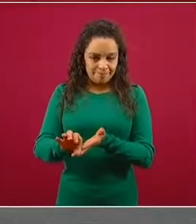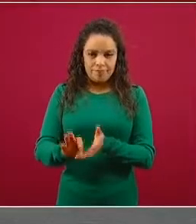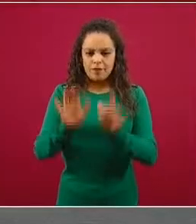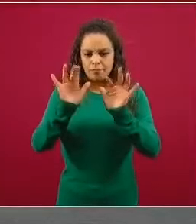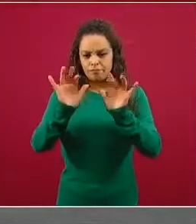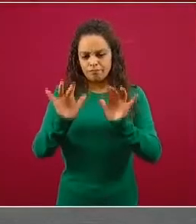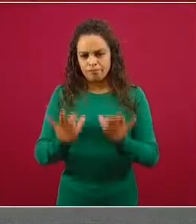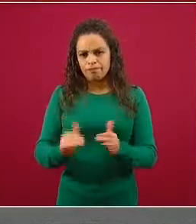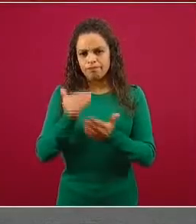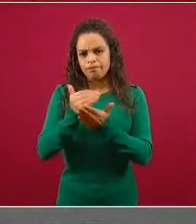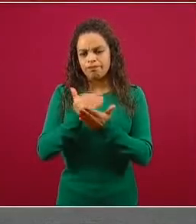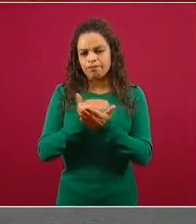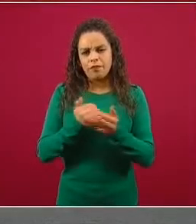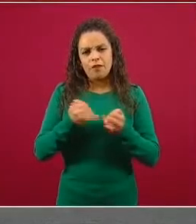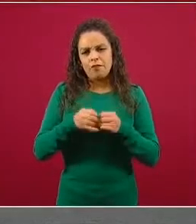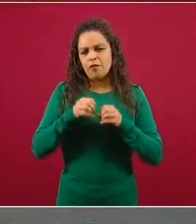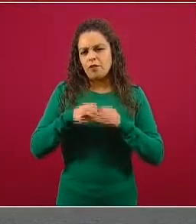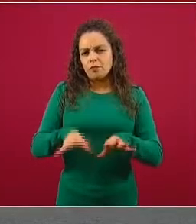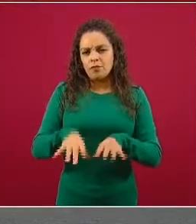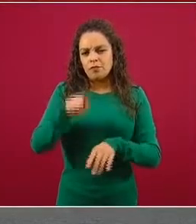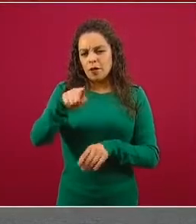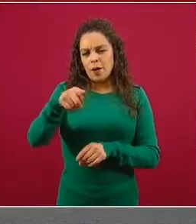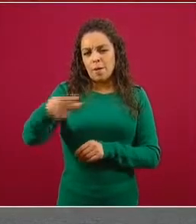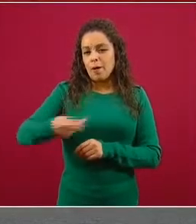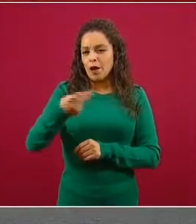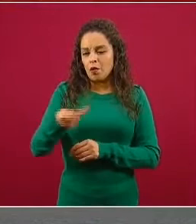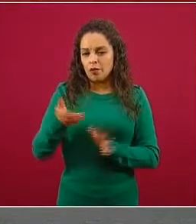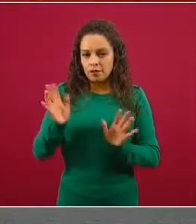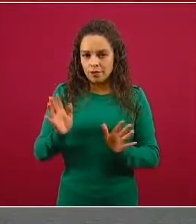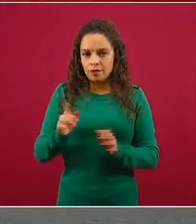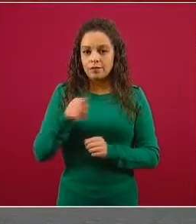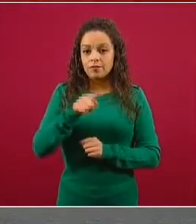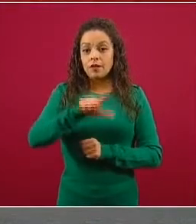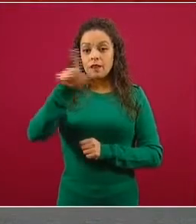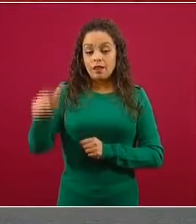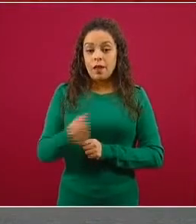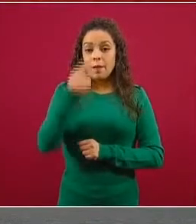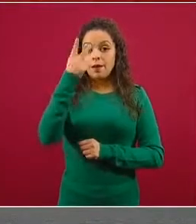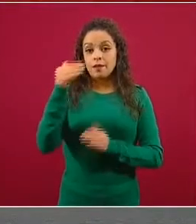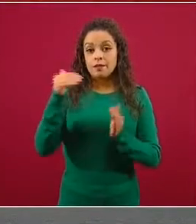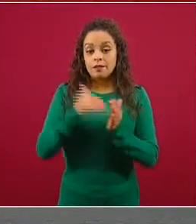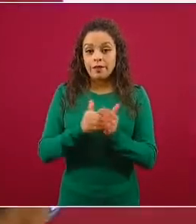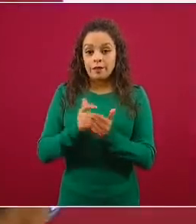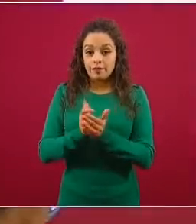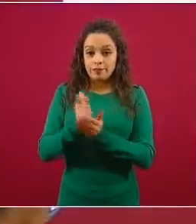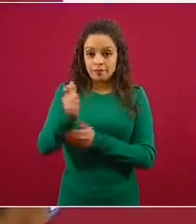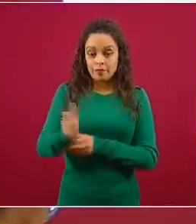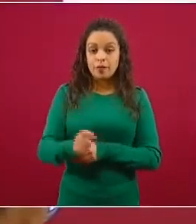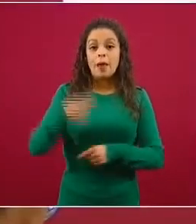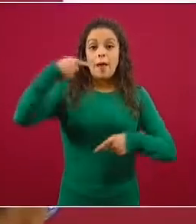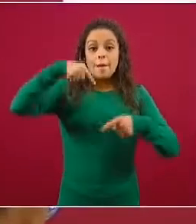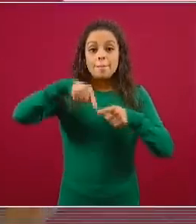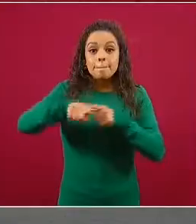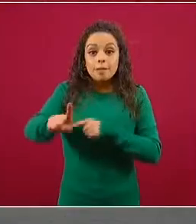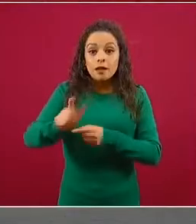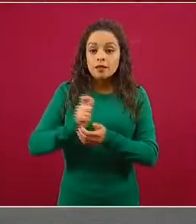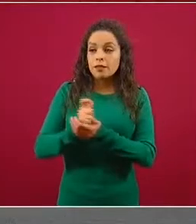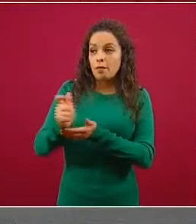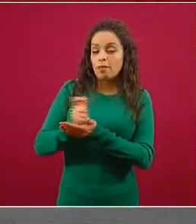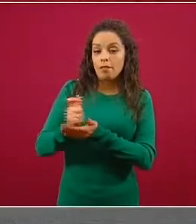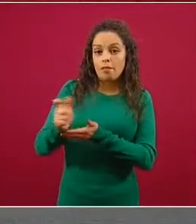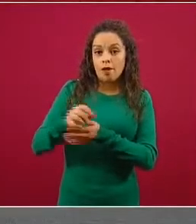recibir los 25 mil pesos a pagarse a partir de agosto durante tres años. Hoy